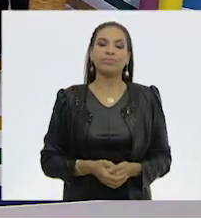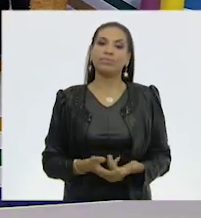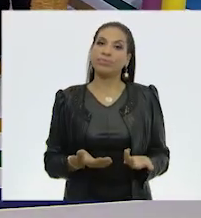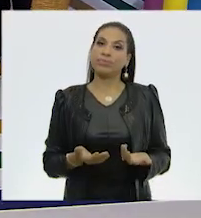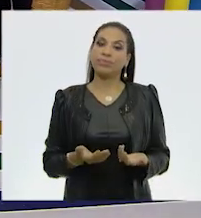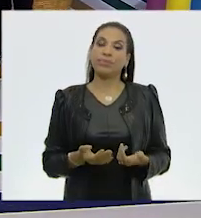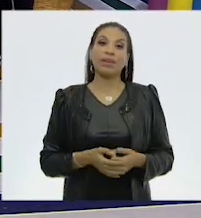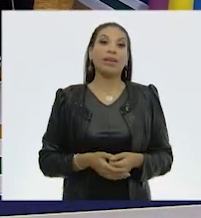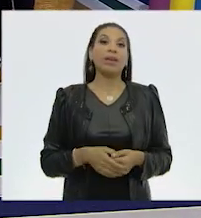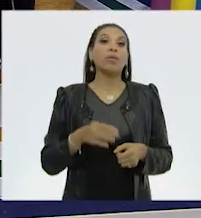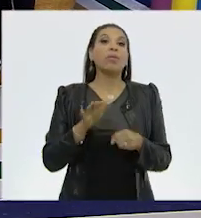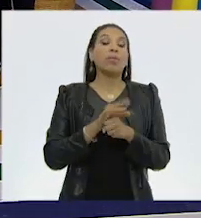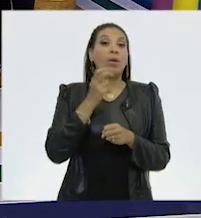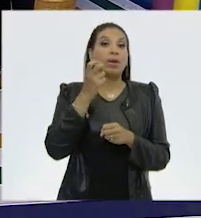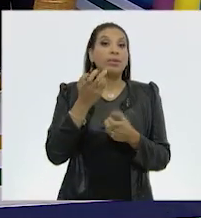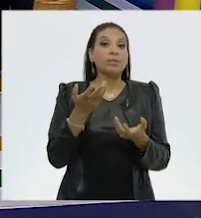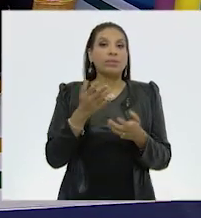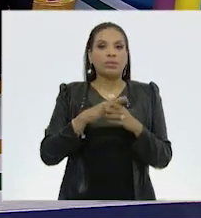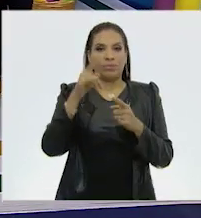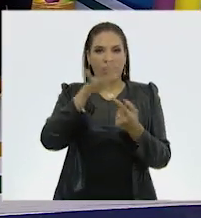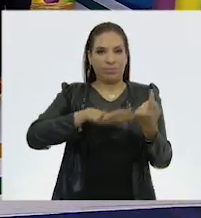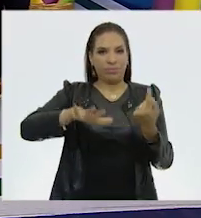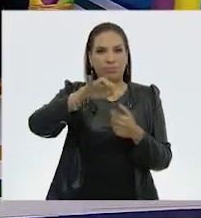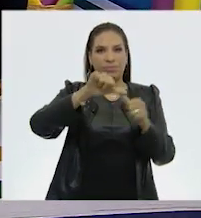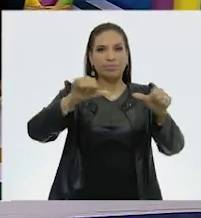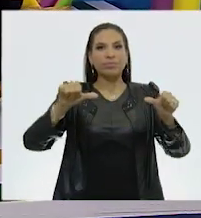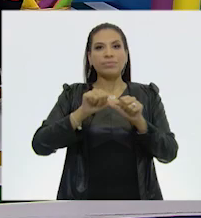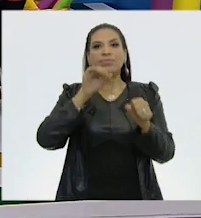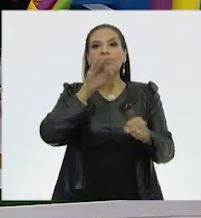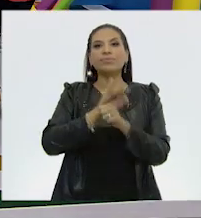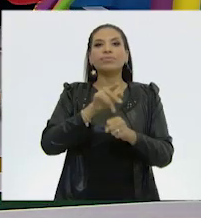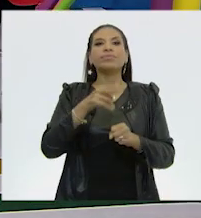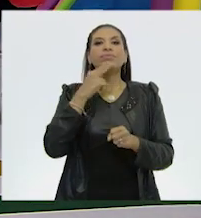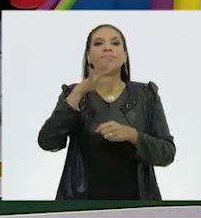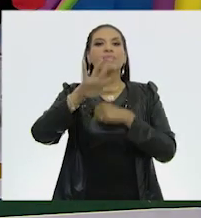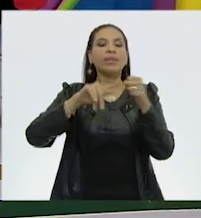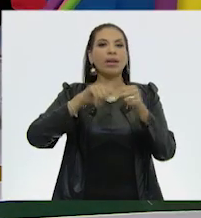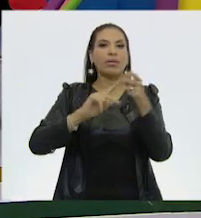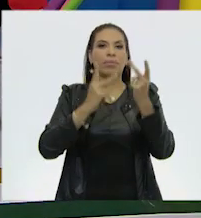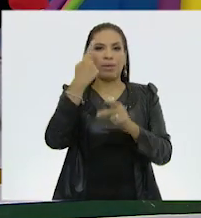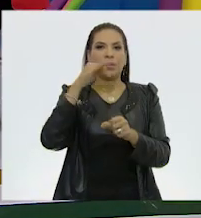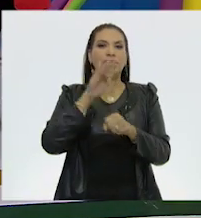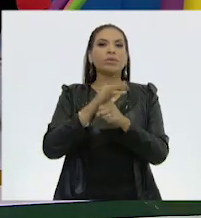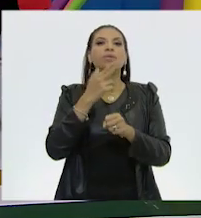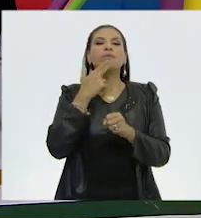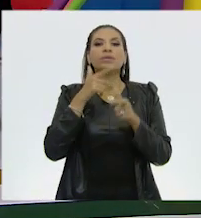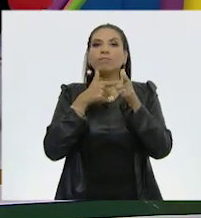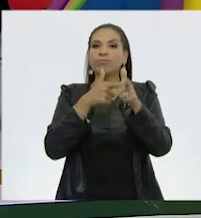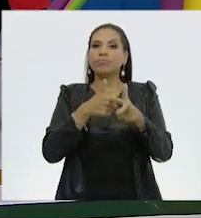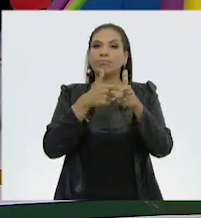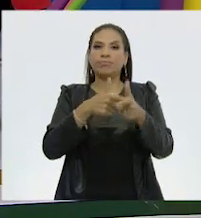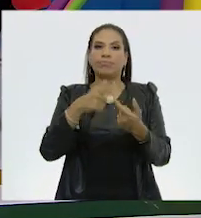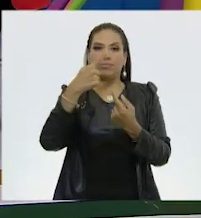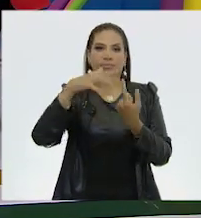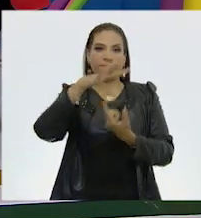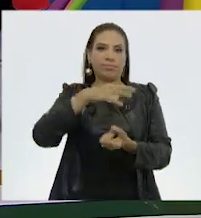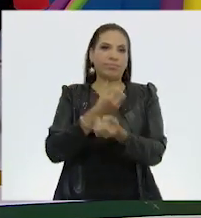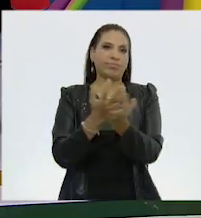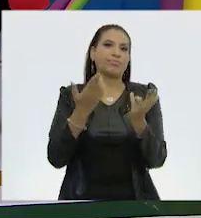¡Oh! Entonces, ¿las áreas protegidas favorecen el cuidado y la conservación de la